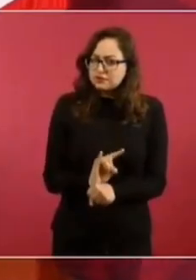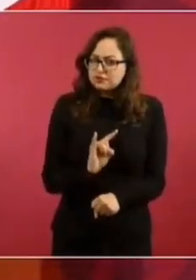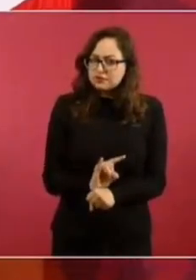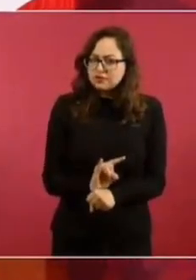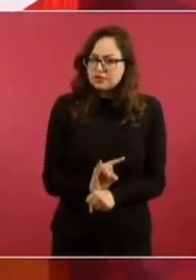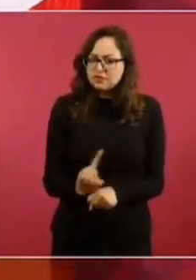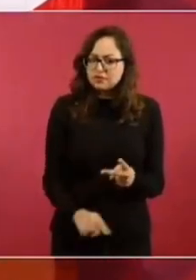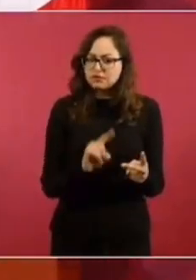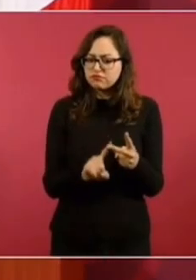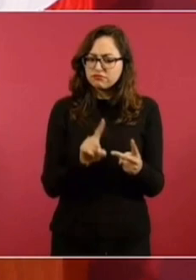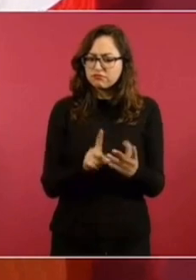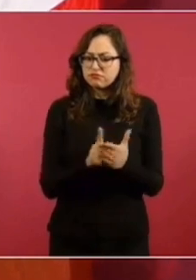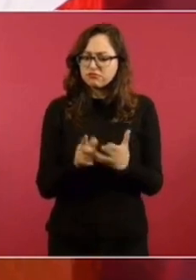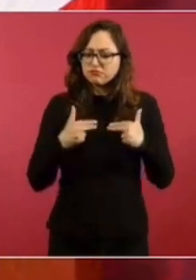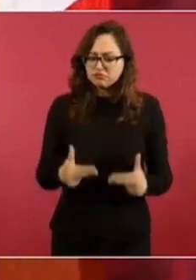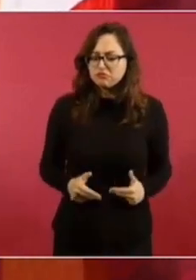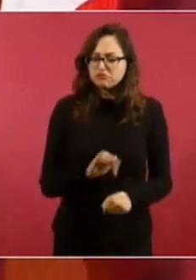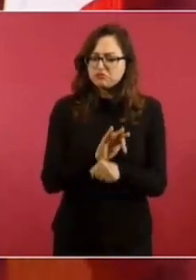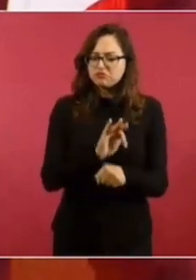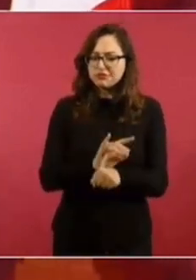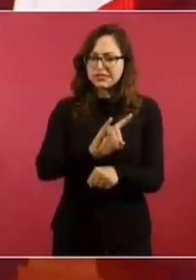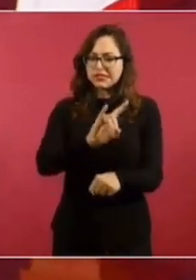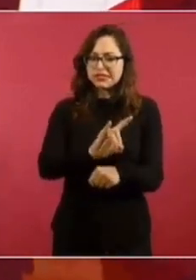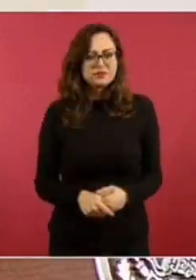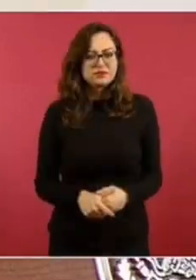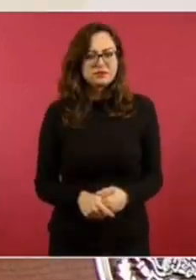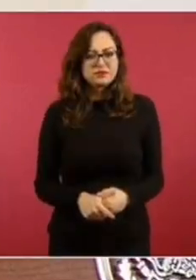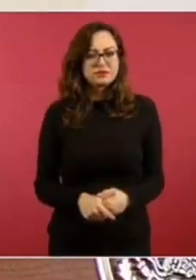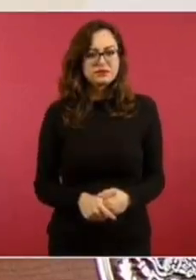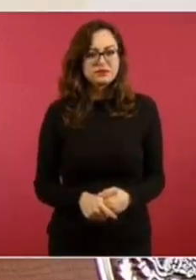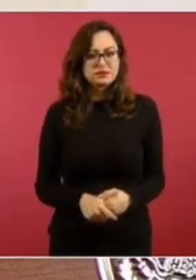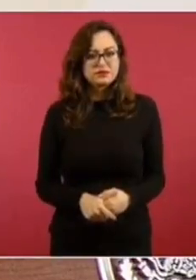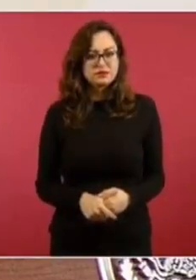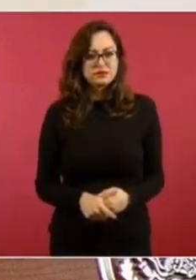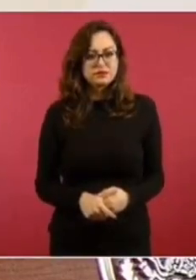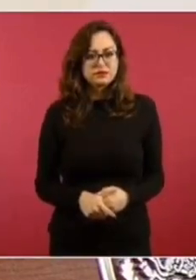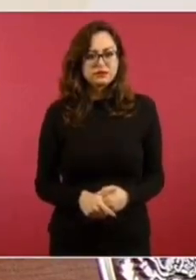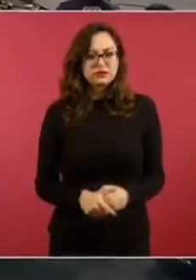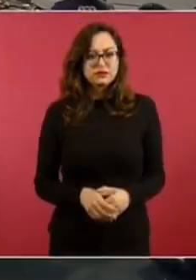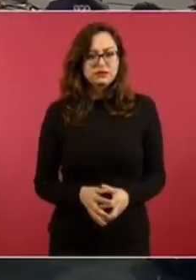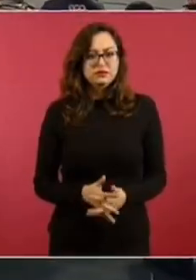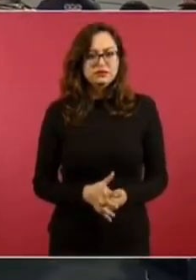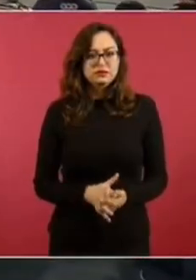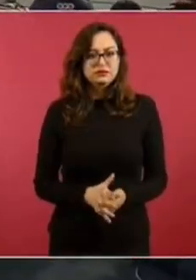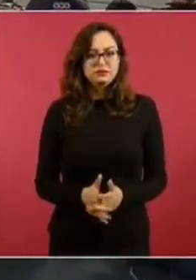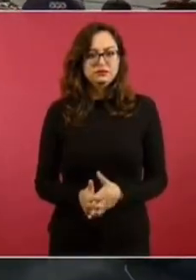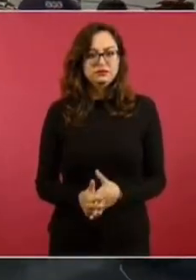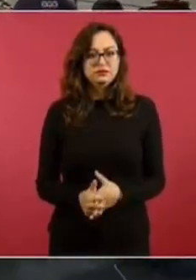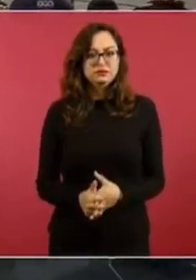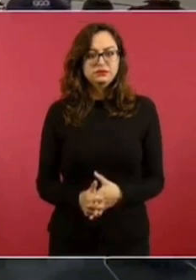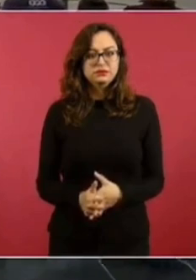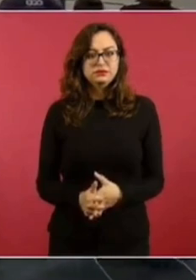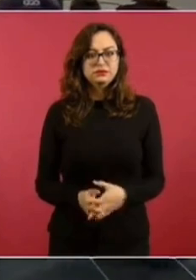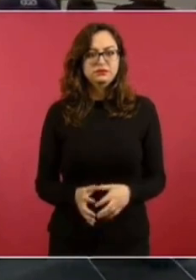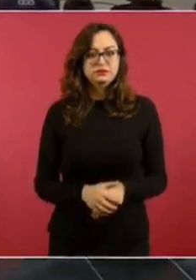y supuestos defensores de derechos humanos por el 2 de octubre. Y ahora que estoy viendo esto del chon,